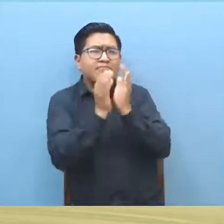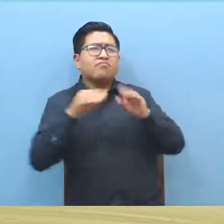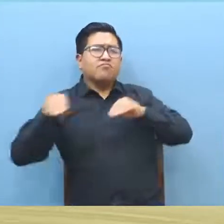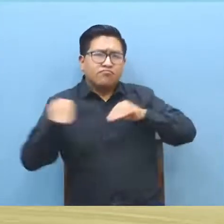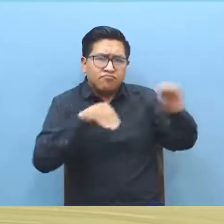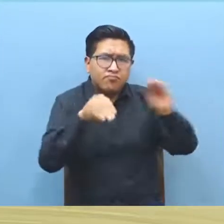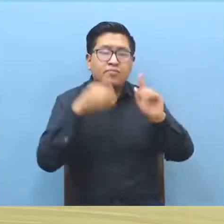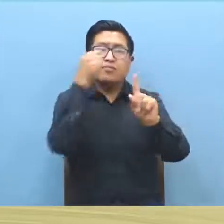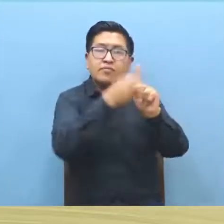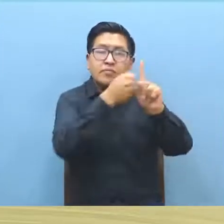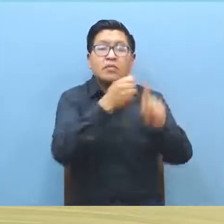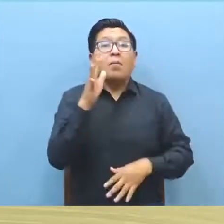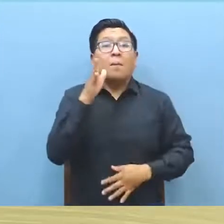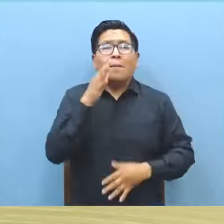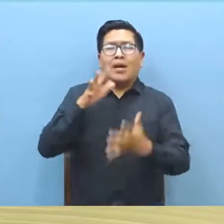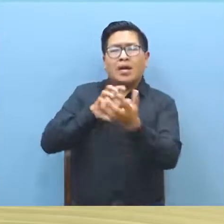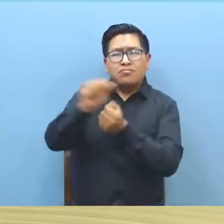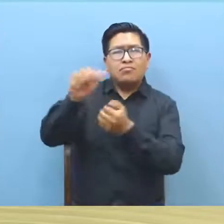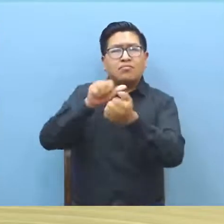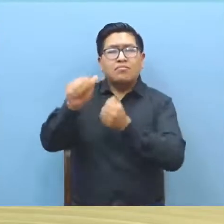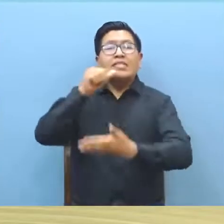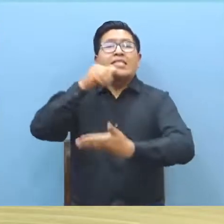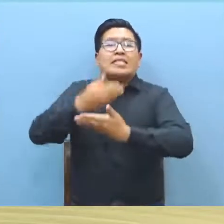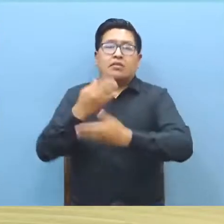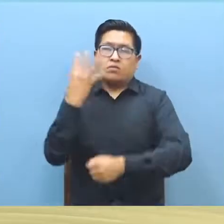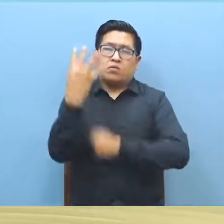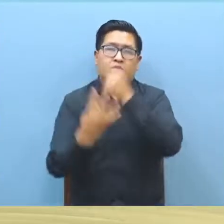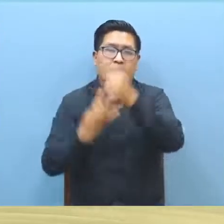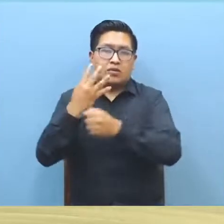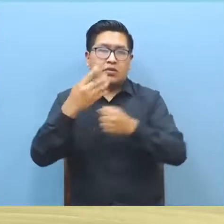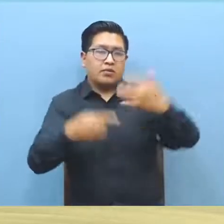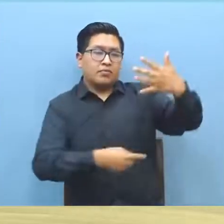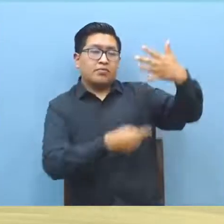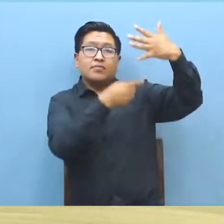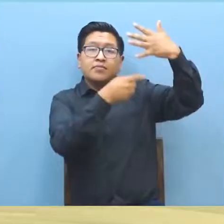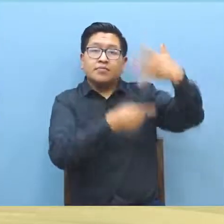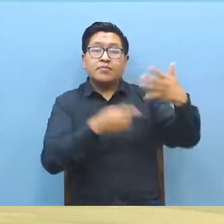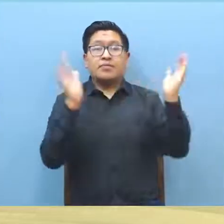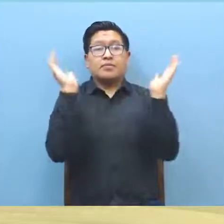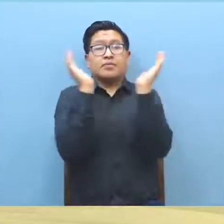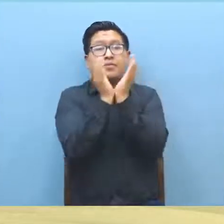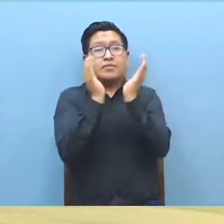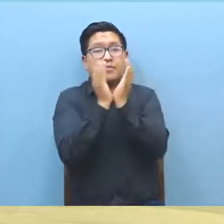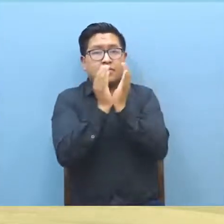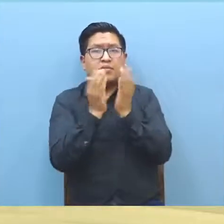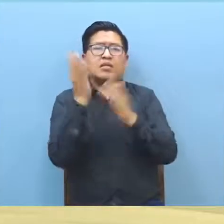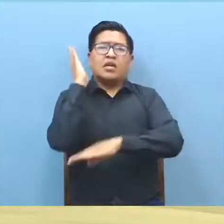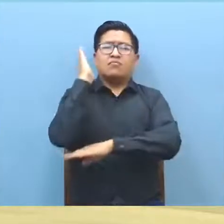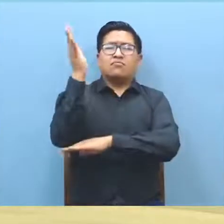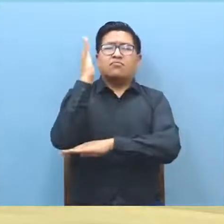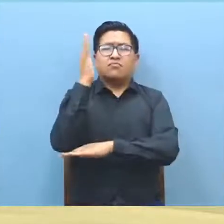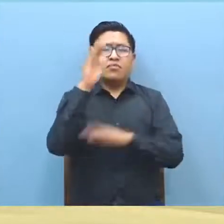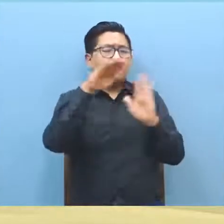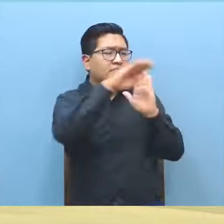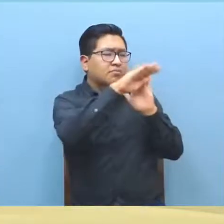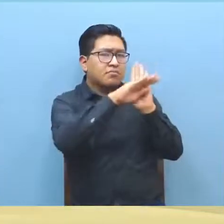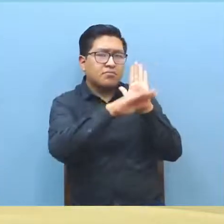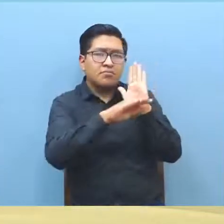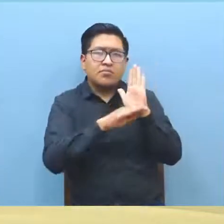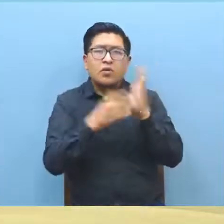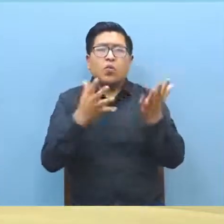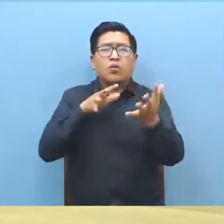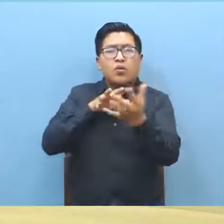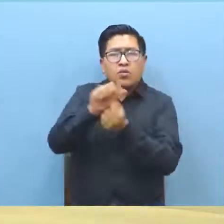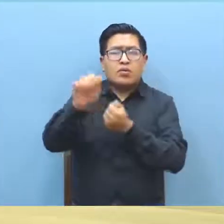atención del caso de una madre que torturó a su hija de 4 años de edad. La Defensoría del Pueblo socializa la normativa de prevención de la